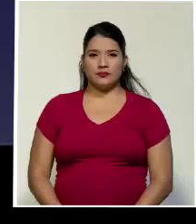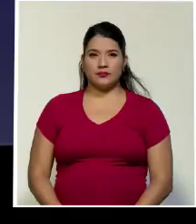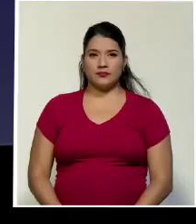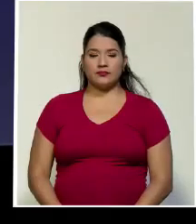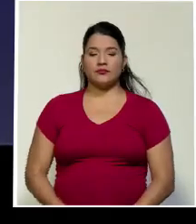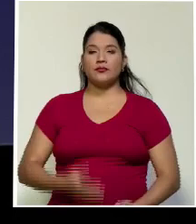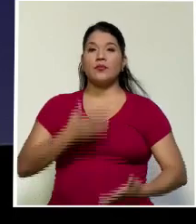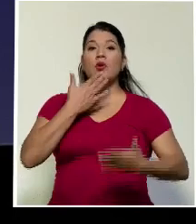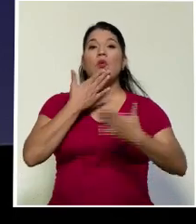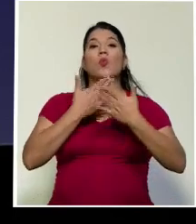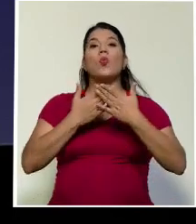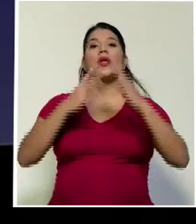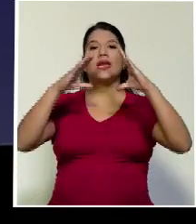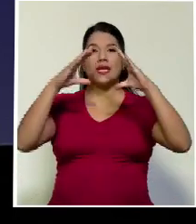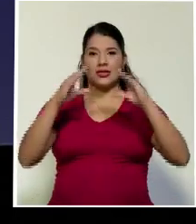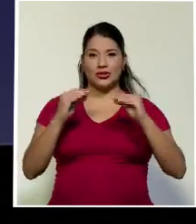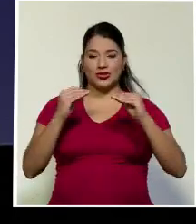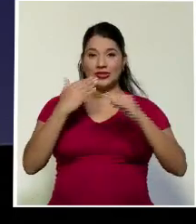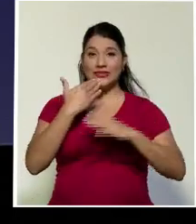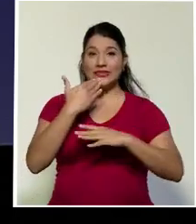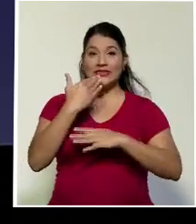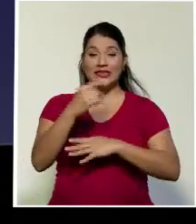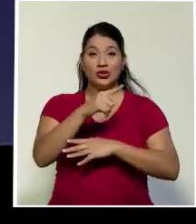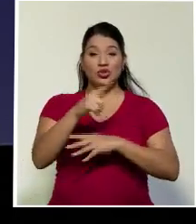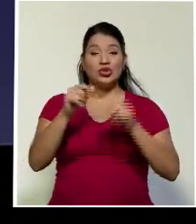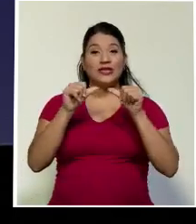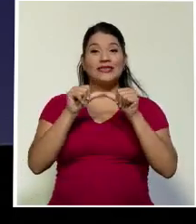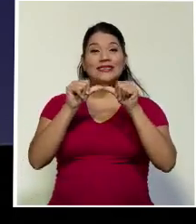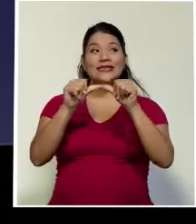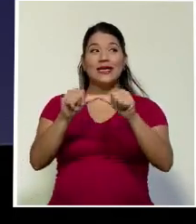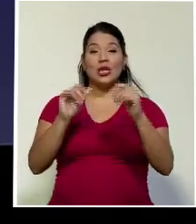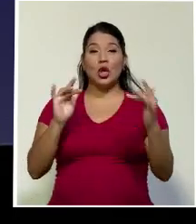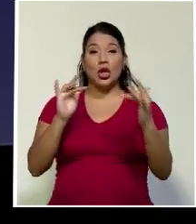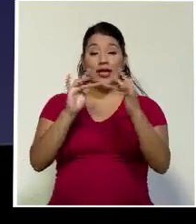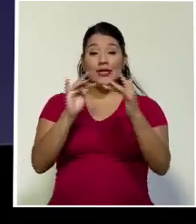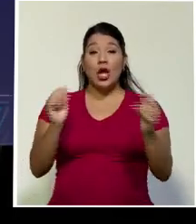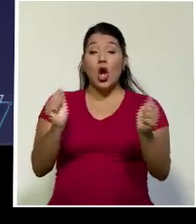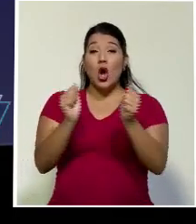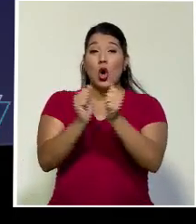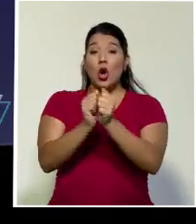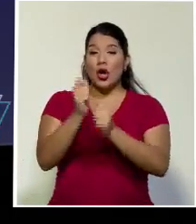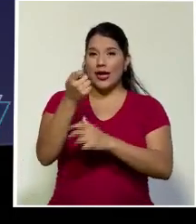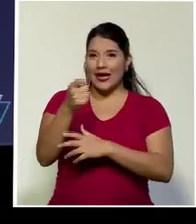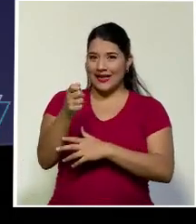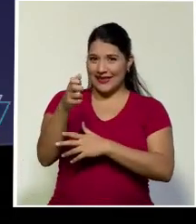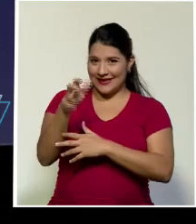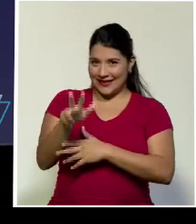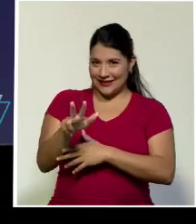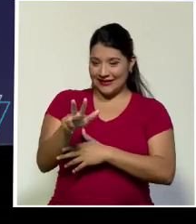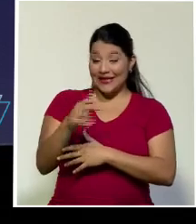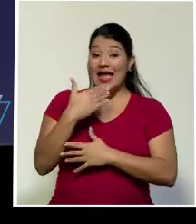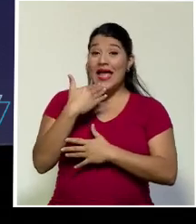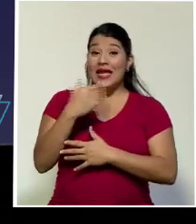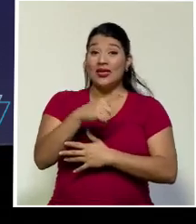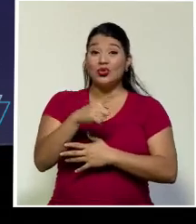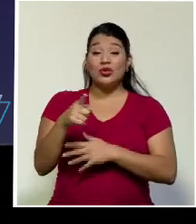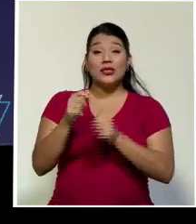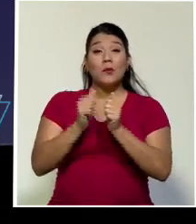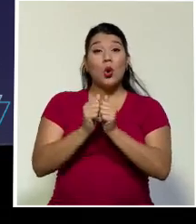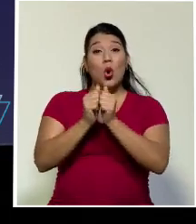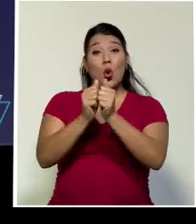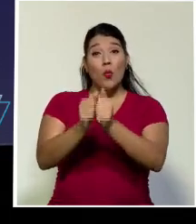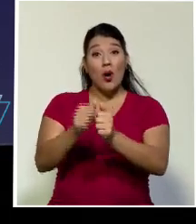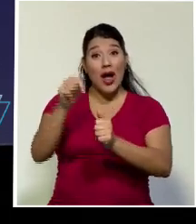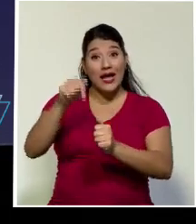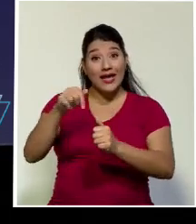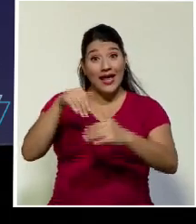Buenas noches, gracias por continuar conectados a la señal de Canal 13 y por acompañarnos en estas